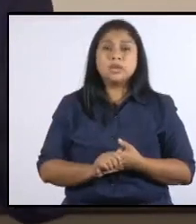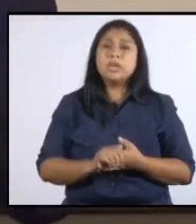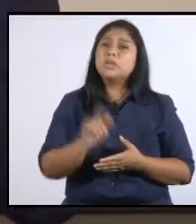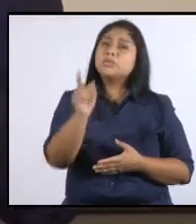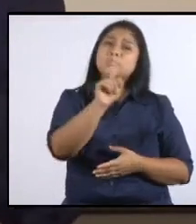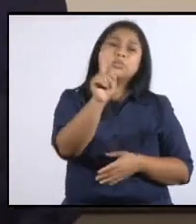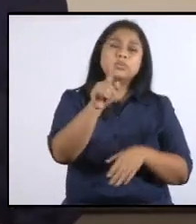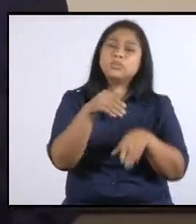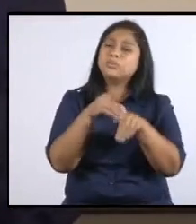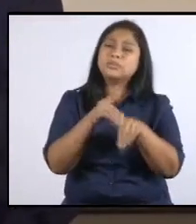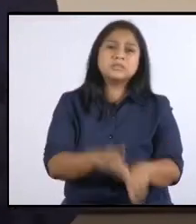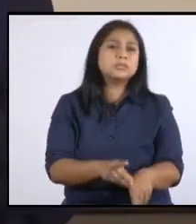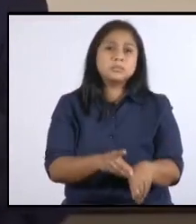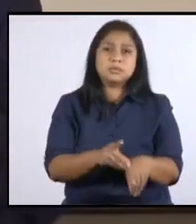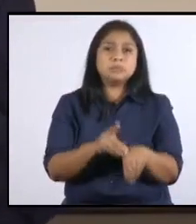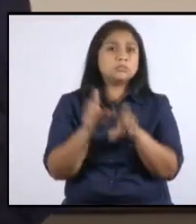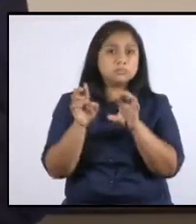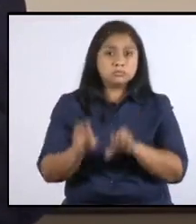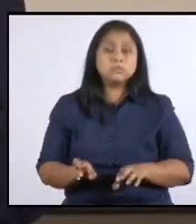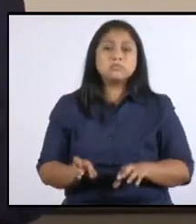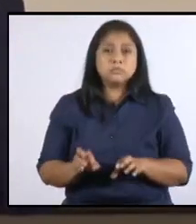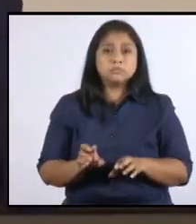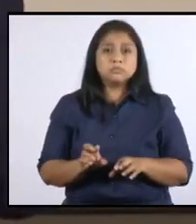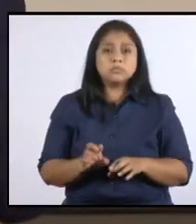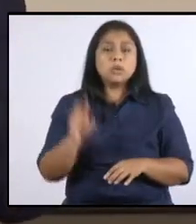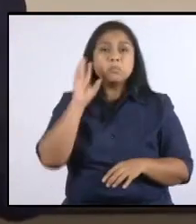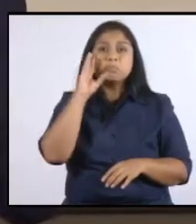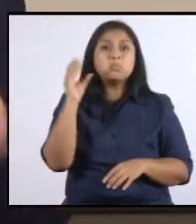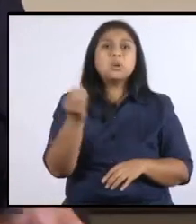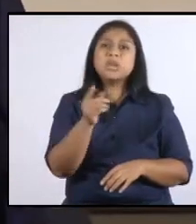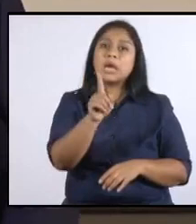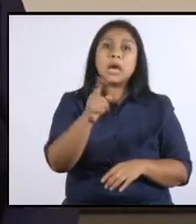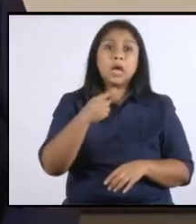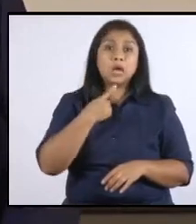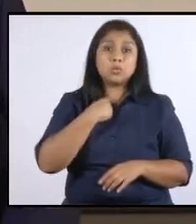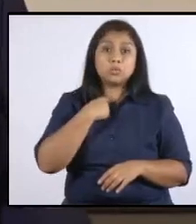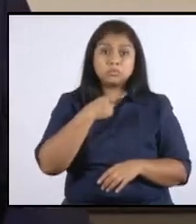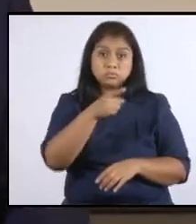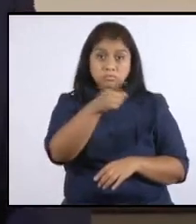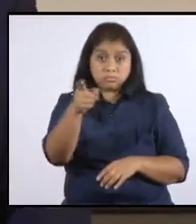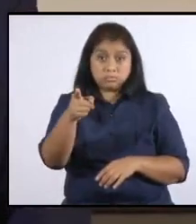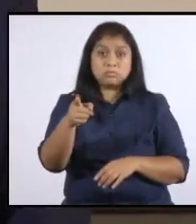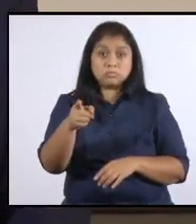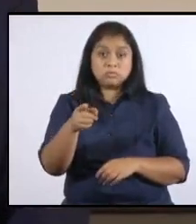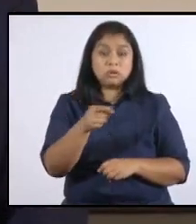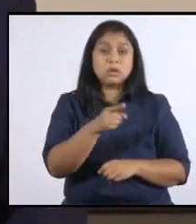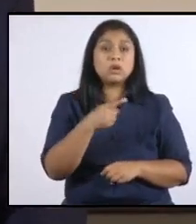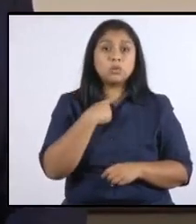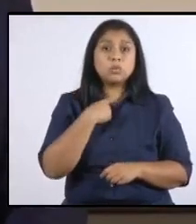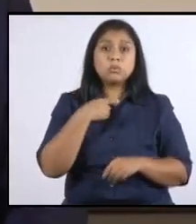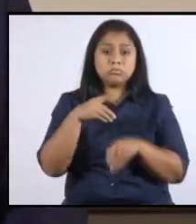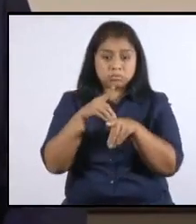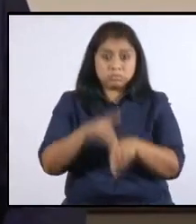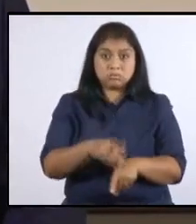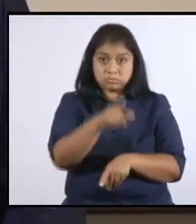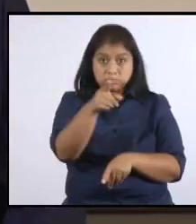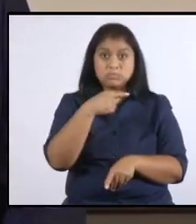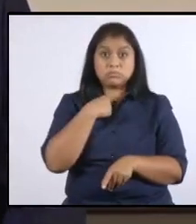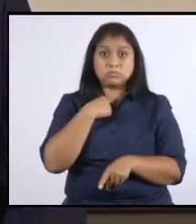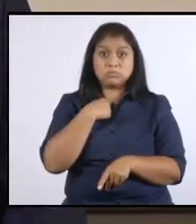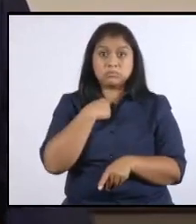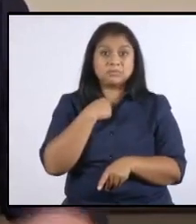discriminemos a la gente porque no nos gustaría, estoy convencido, ser discriminados.